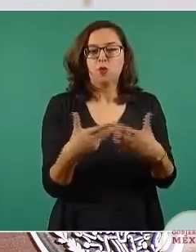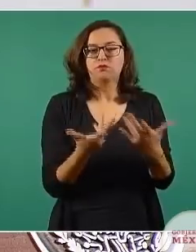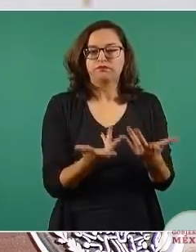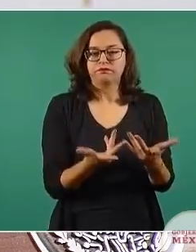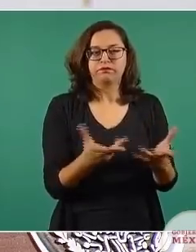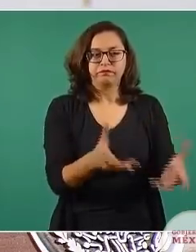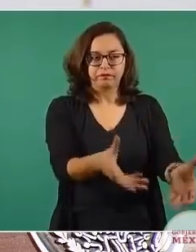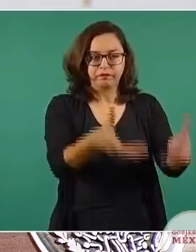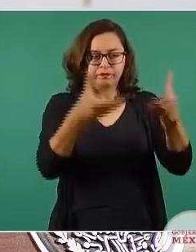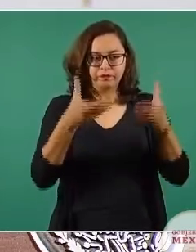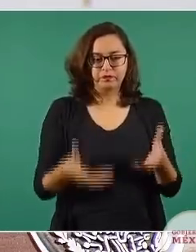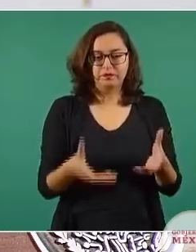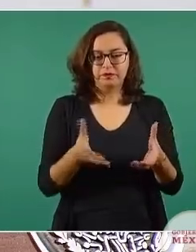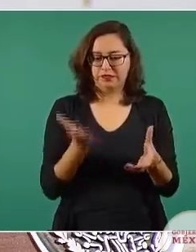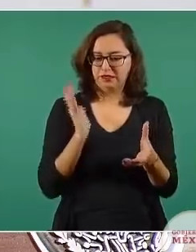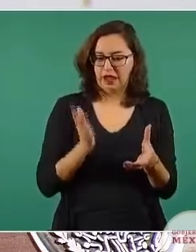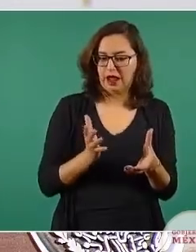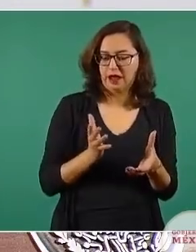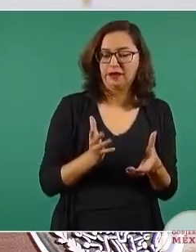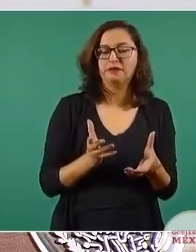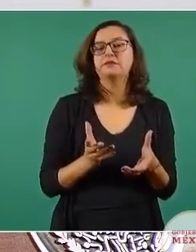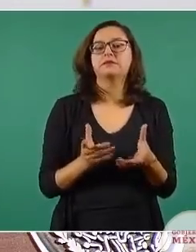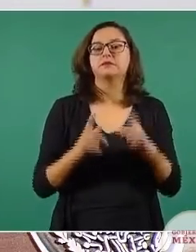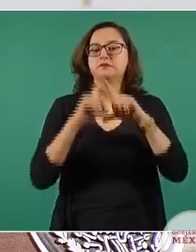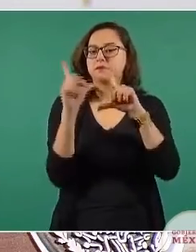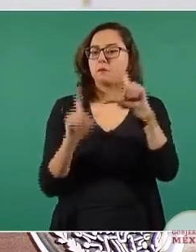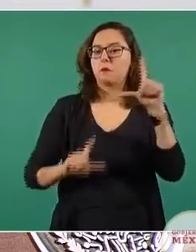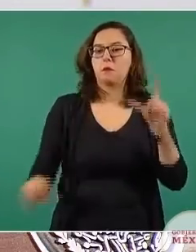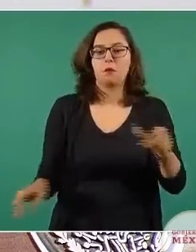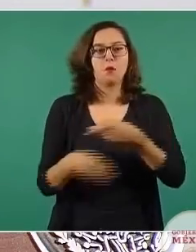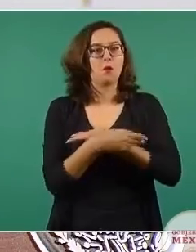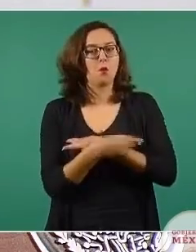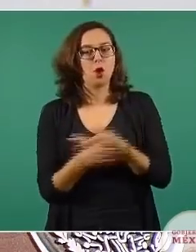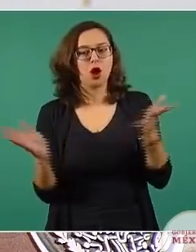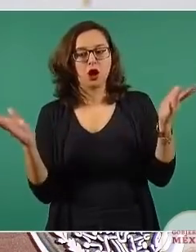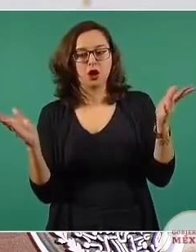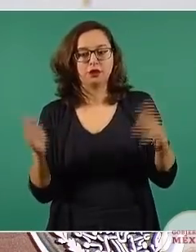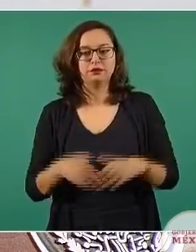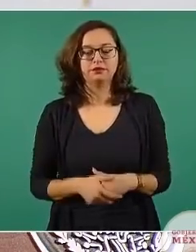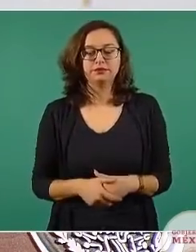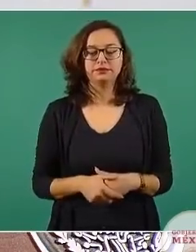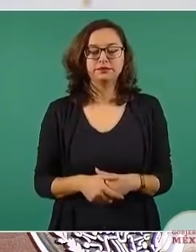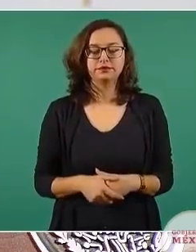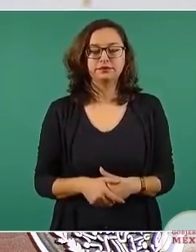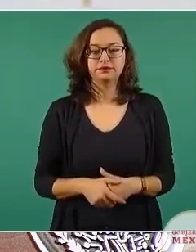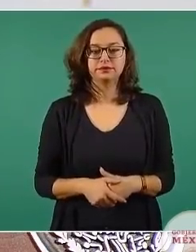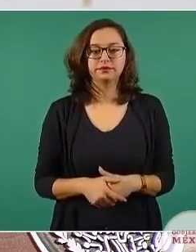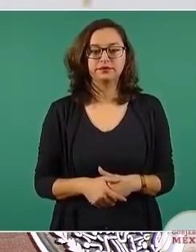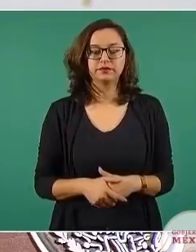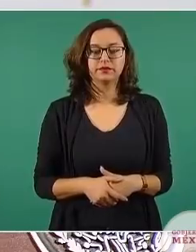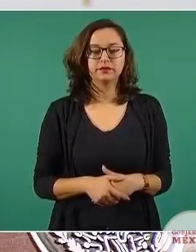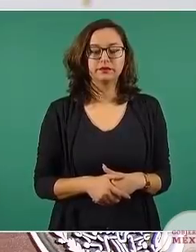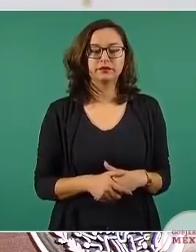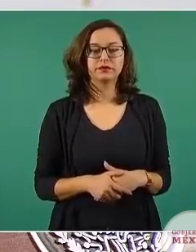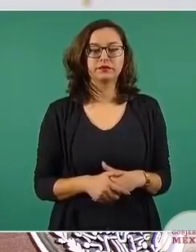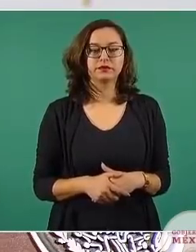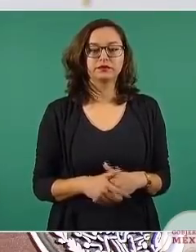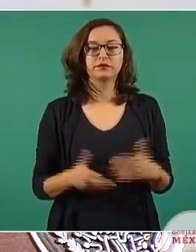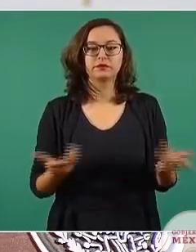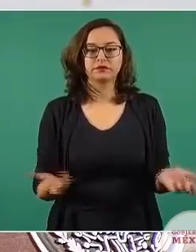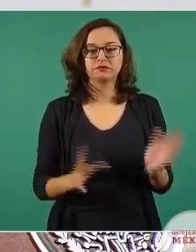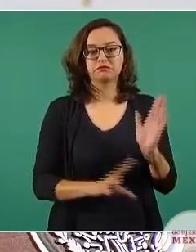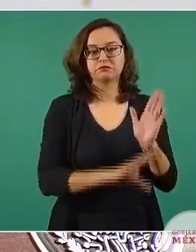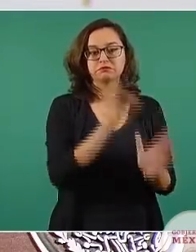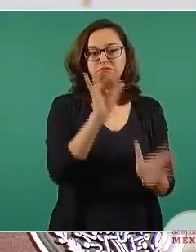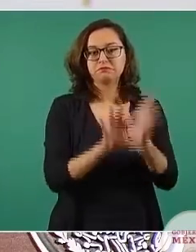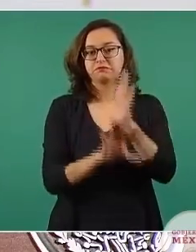distribución masiva a lo largo y ancho del país. Al final optamos por 21